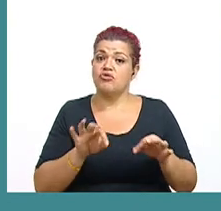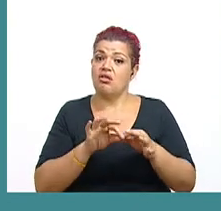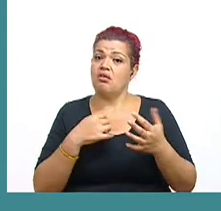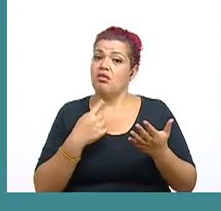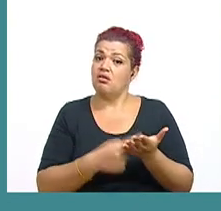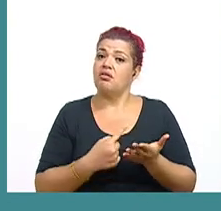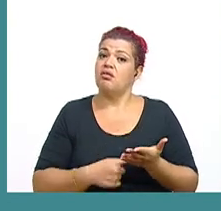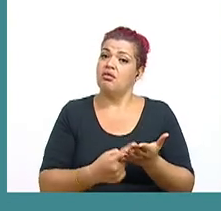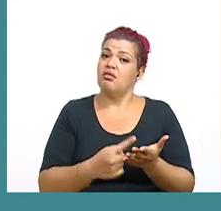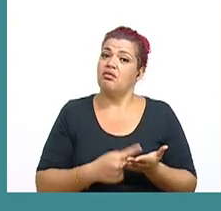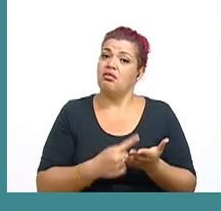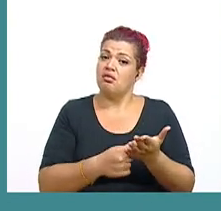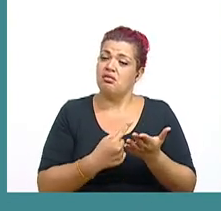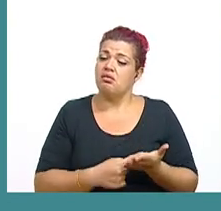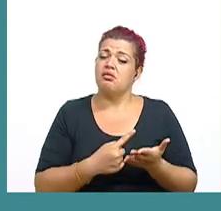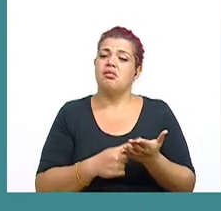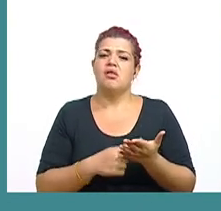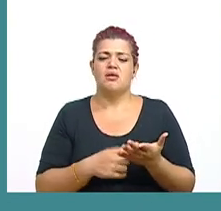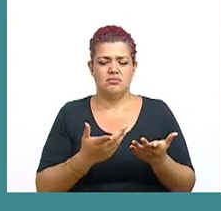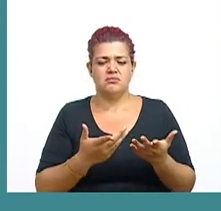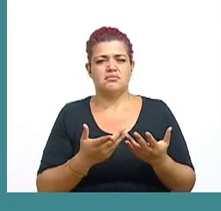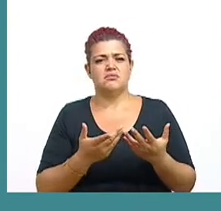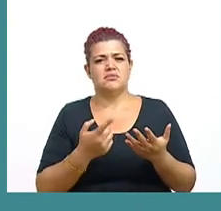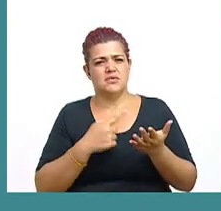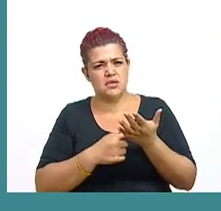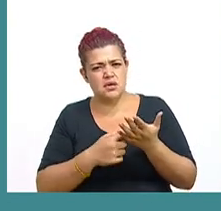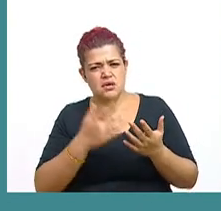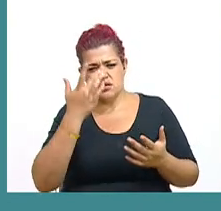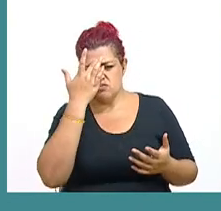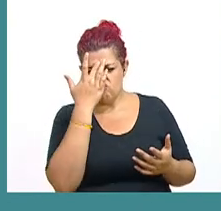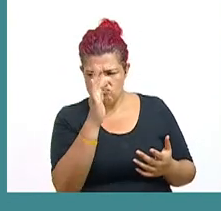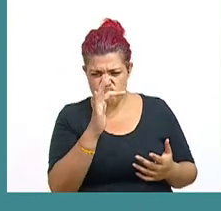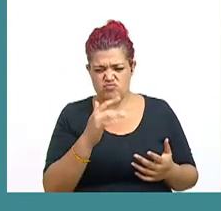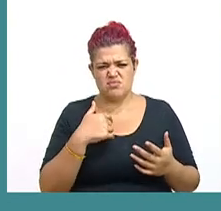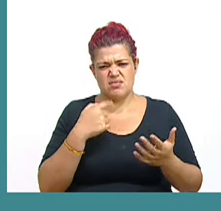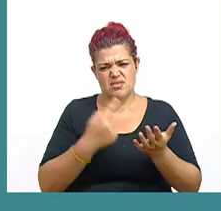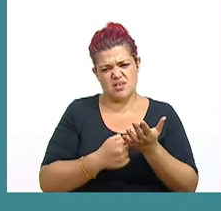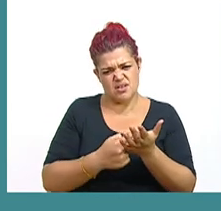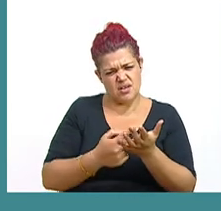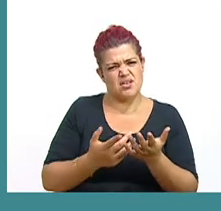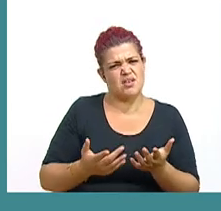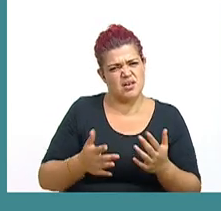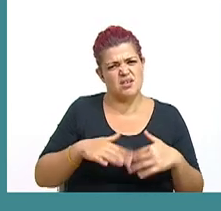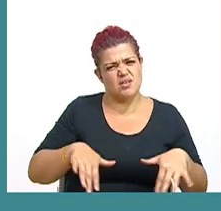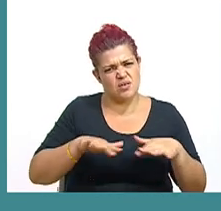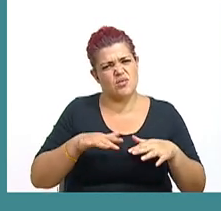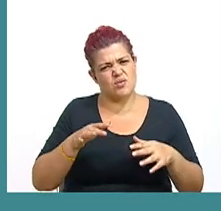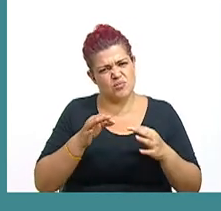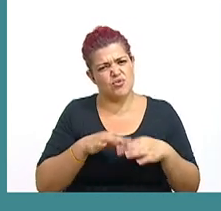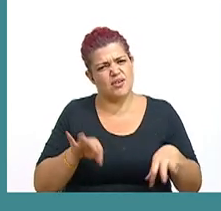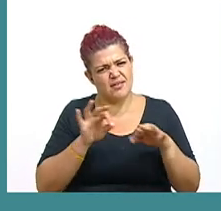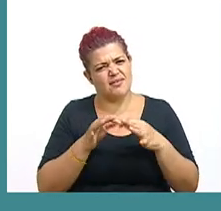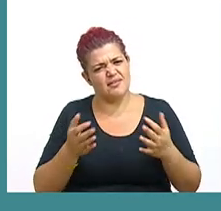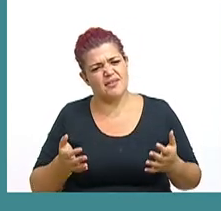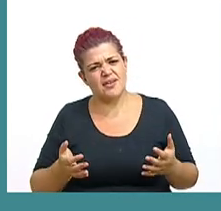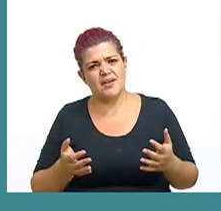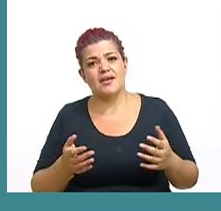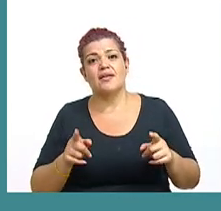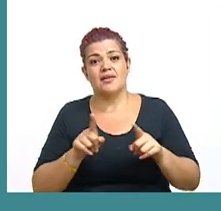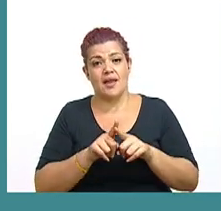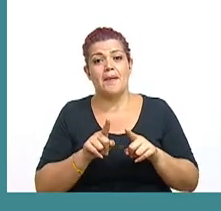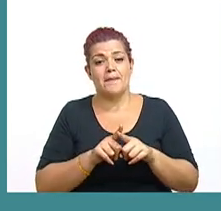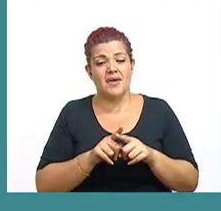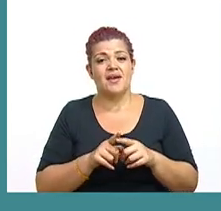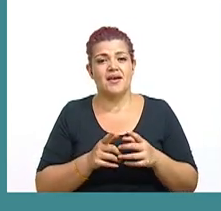veces, de discusión sana, intelectual, con argumentos y que también en otros momentos, por qué no decirlo, también